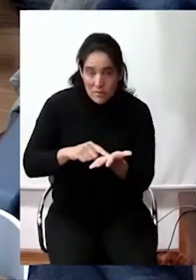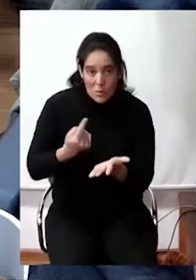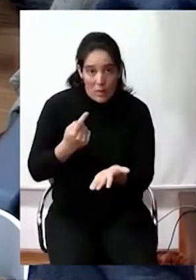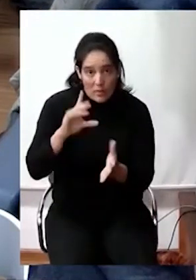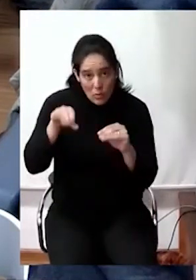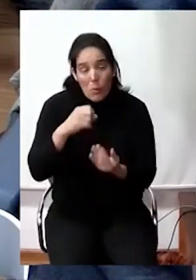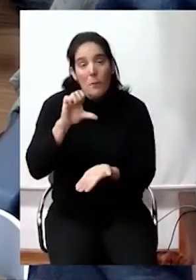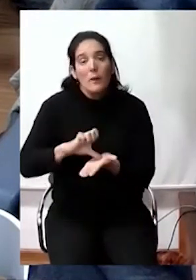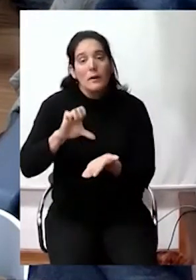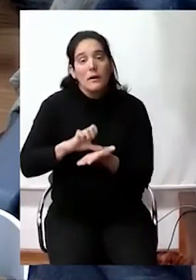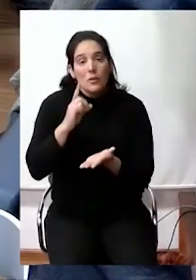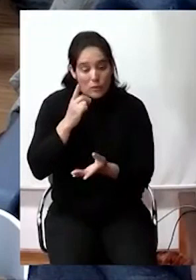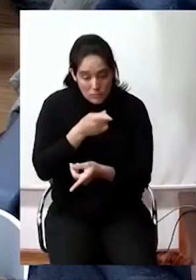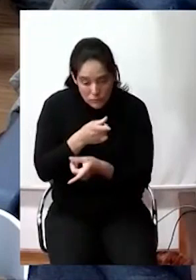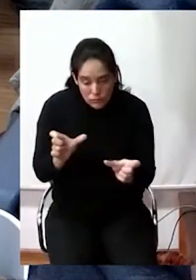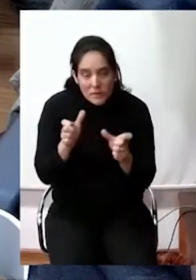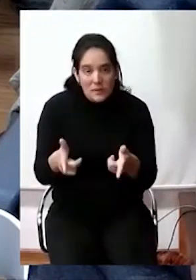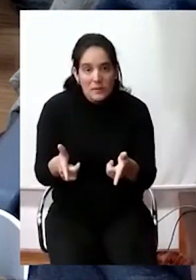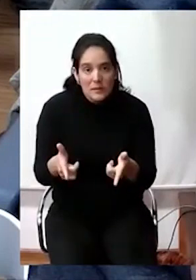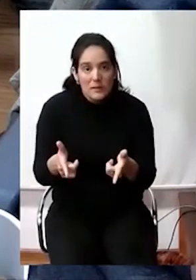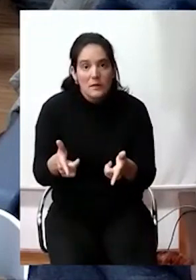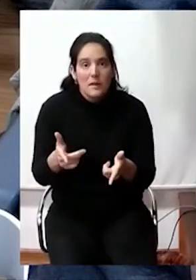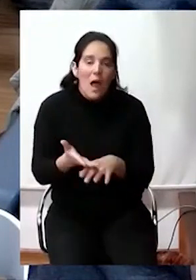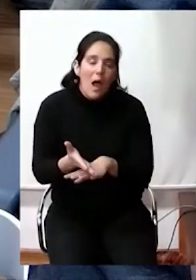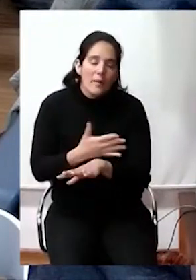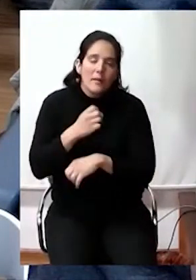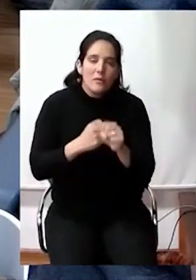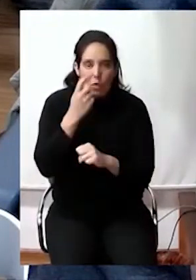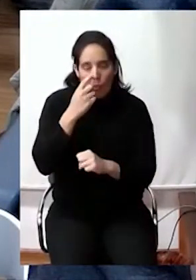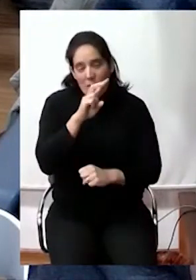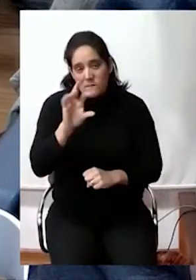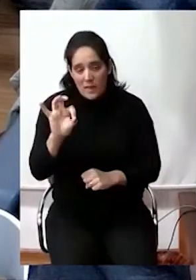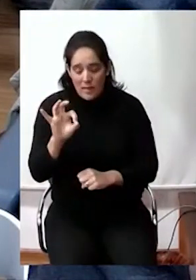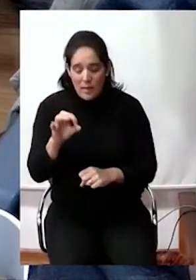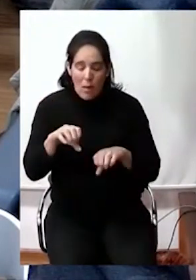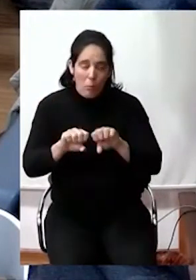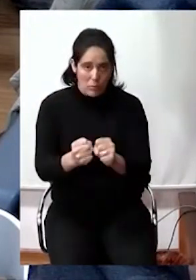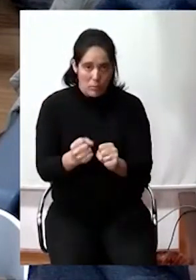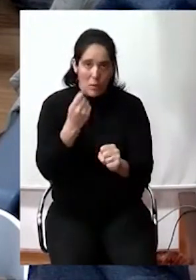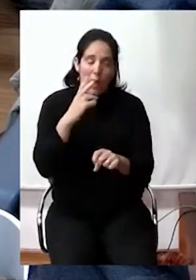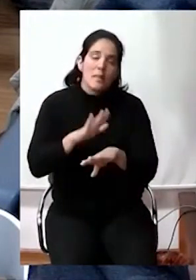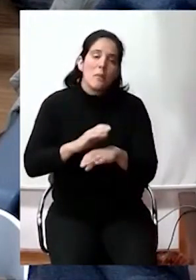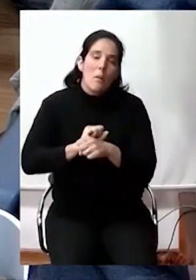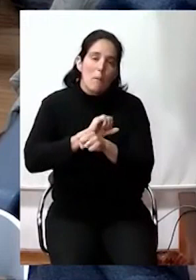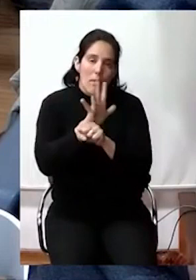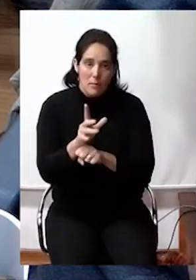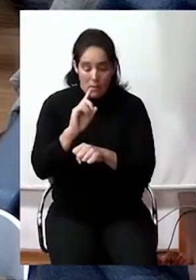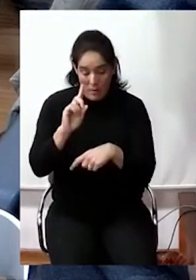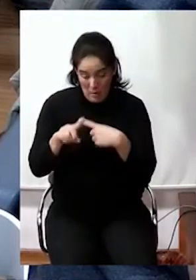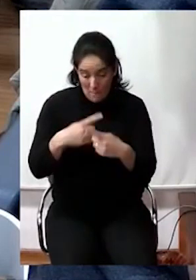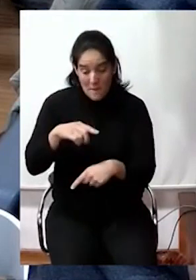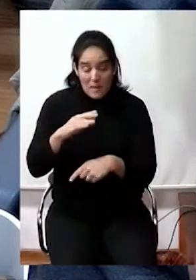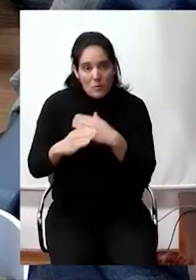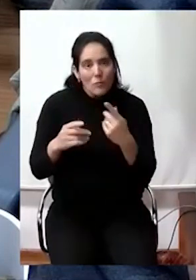ciudades del país donde se lleva a cabo, se vio suspendida en el año 2020 por la pandemia y recién en el mes pasado